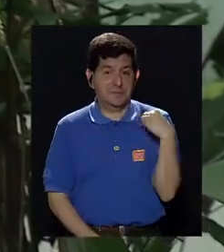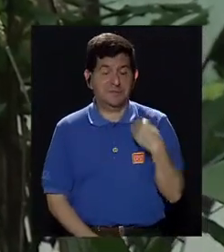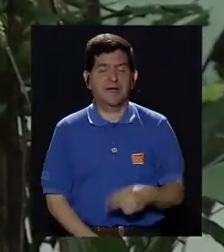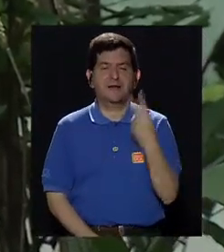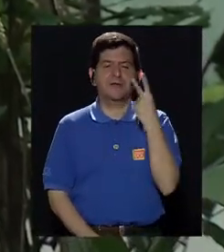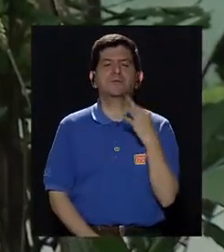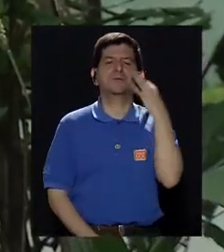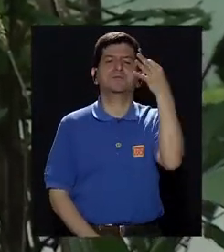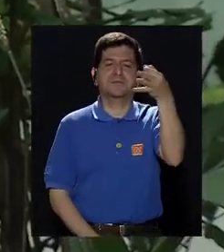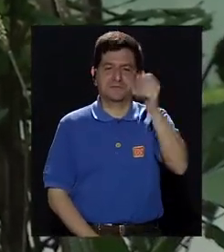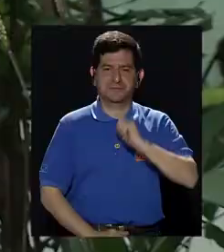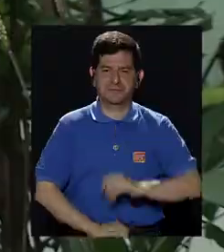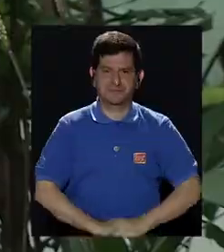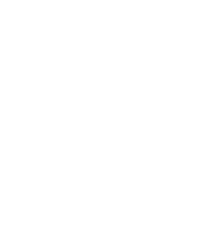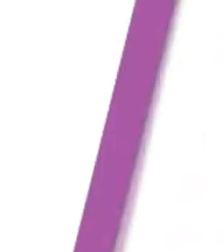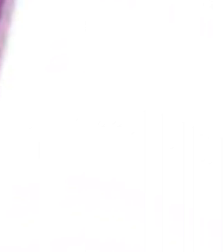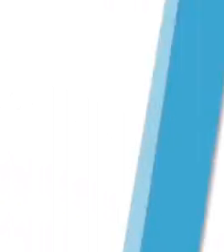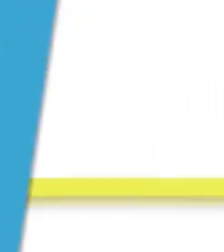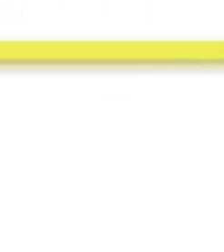y nos vemos hasta la próxima.